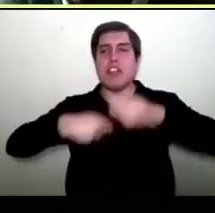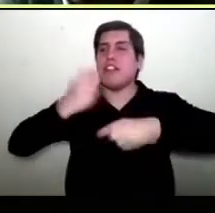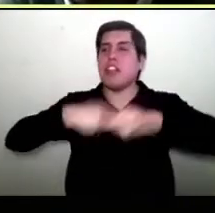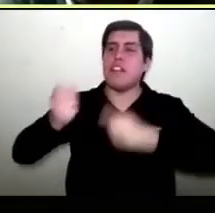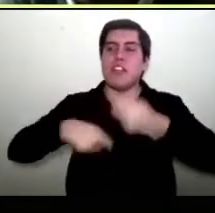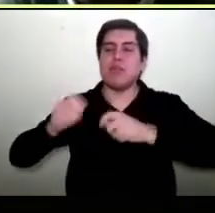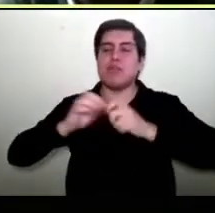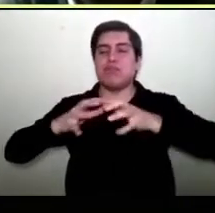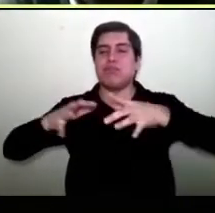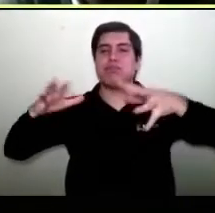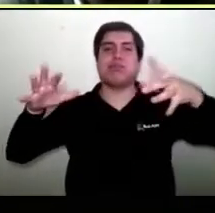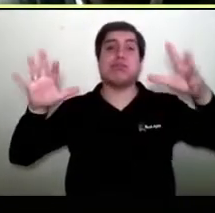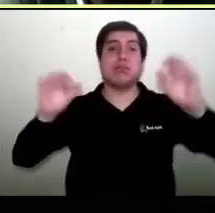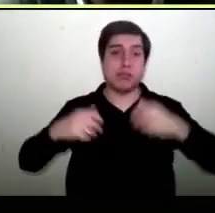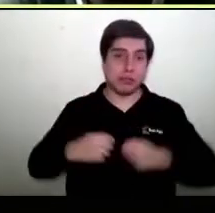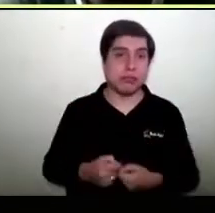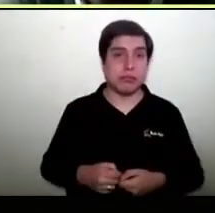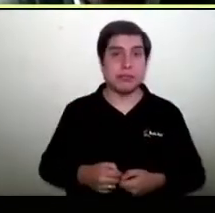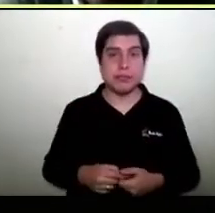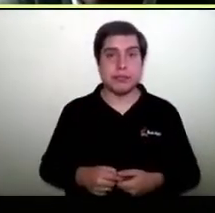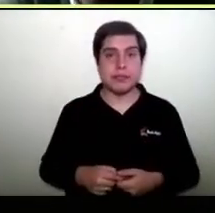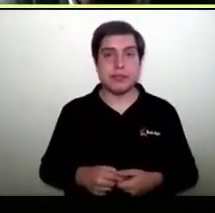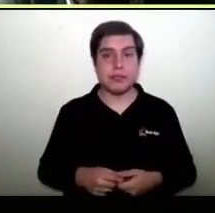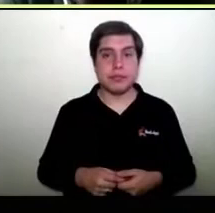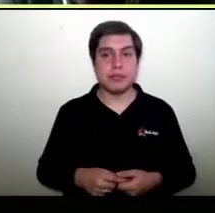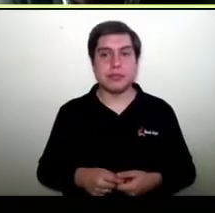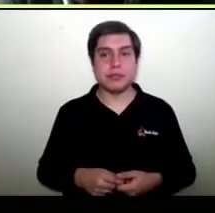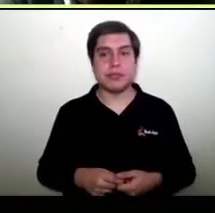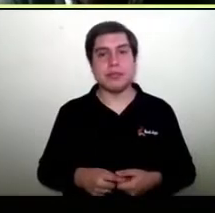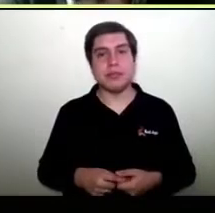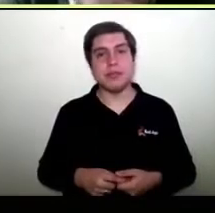a crear tus productos y hacia adelante.